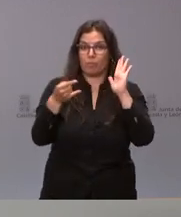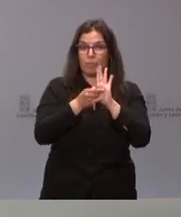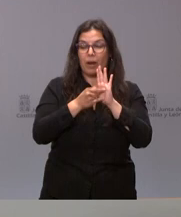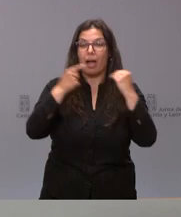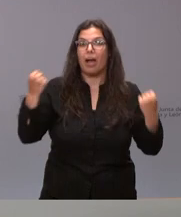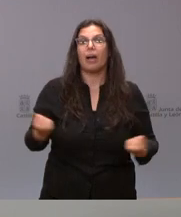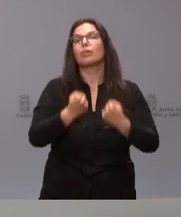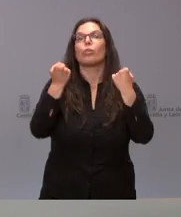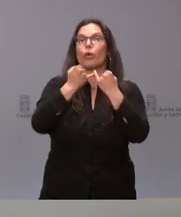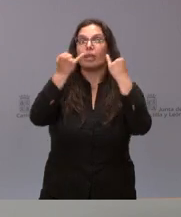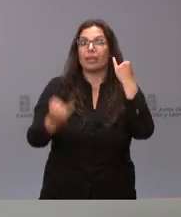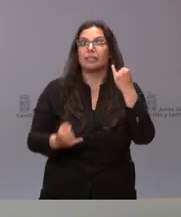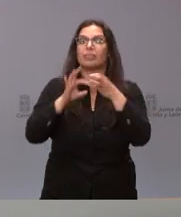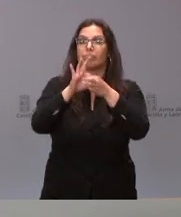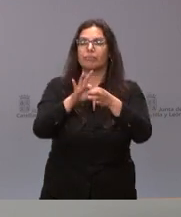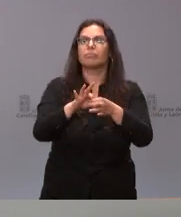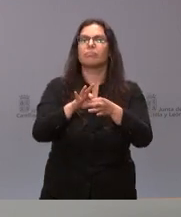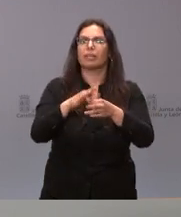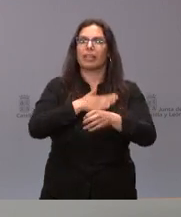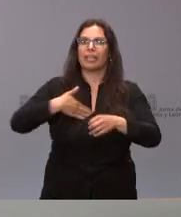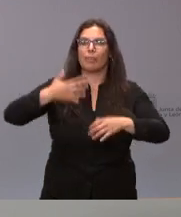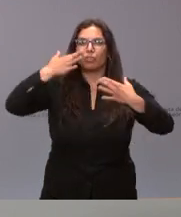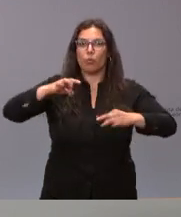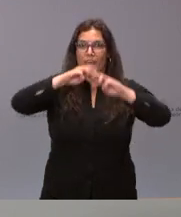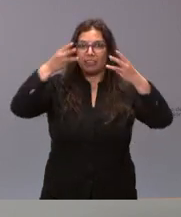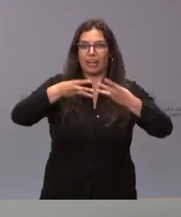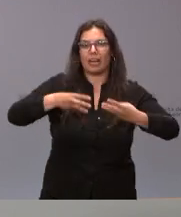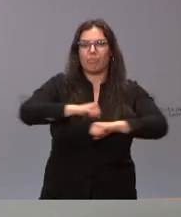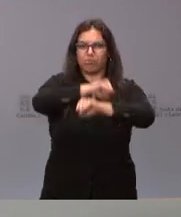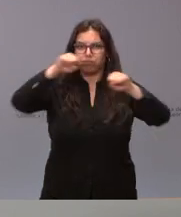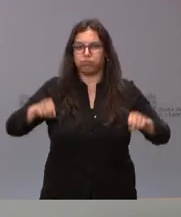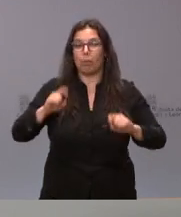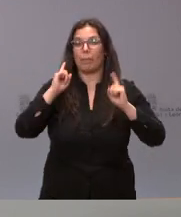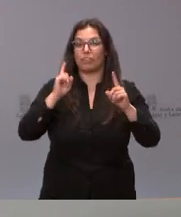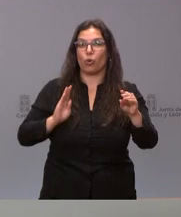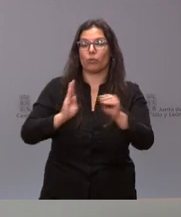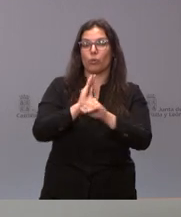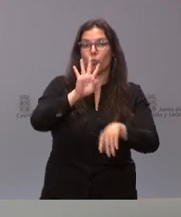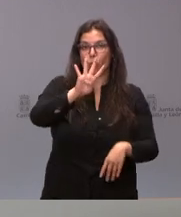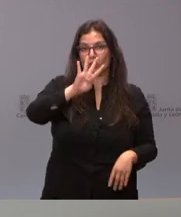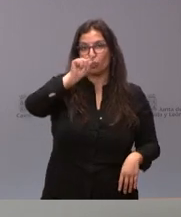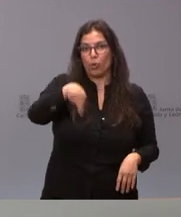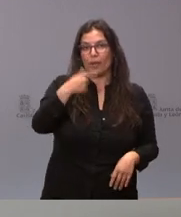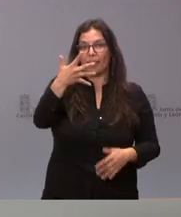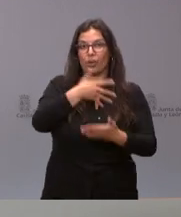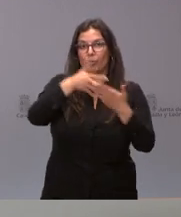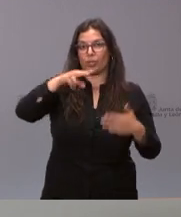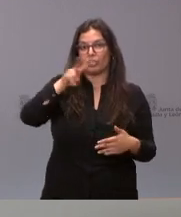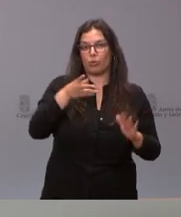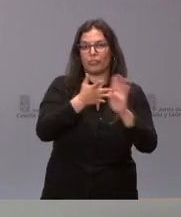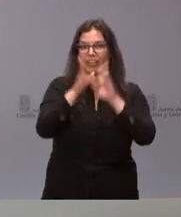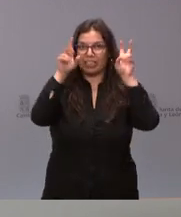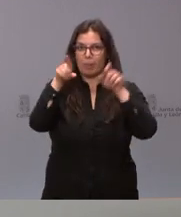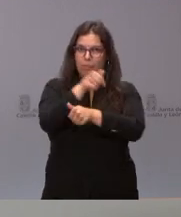actuación ante la crisis era reforzar el ámbito de la ciberseguridad, donde teníamos prevista una inversión de 4,5 millones de euros. Le estamos dando importancia